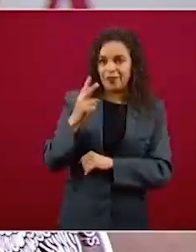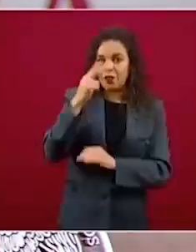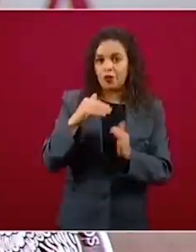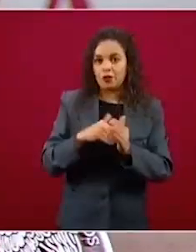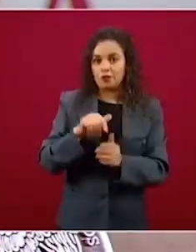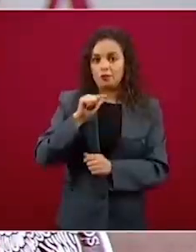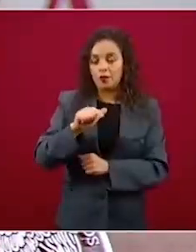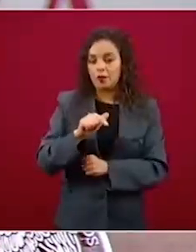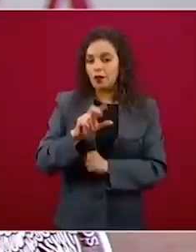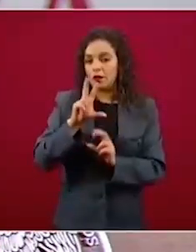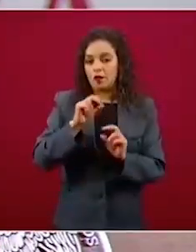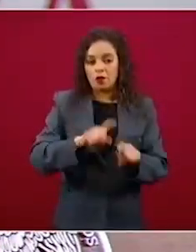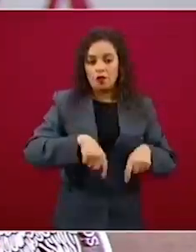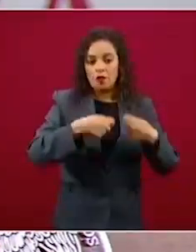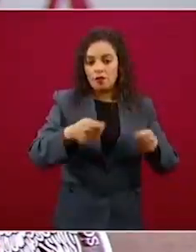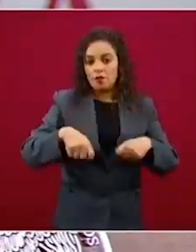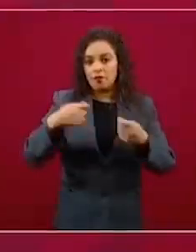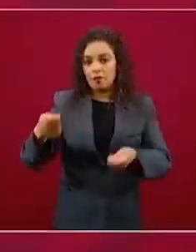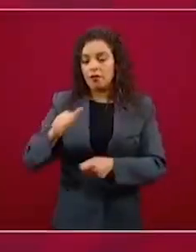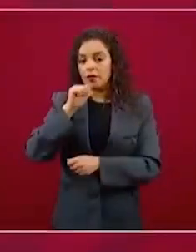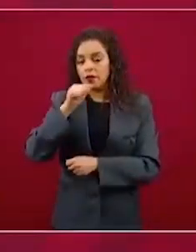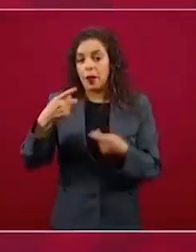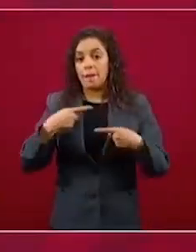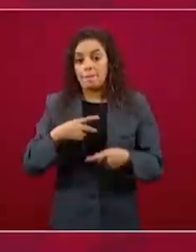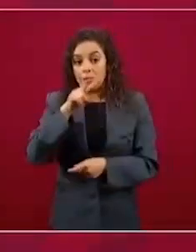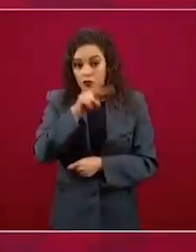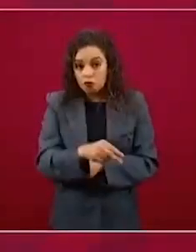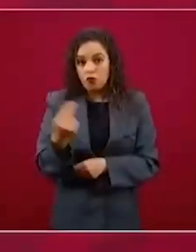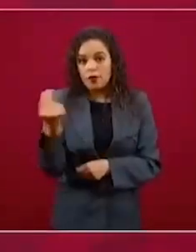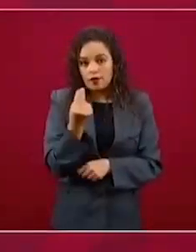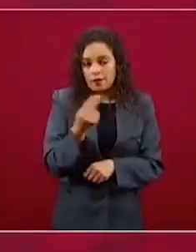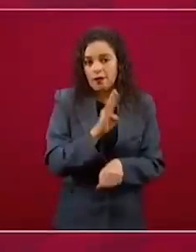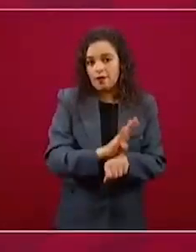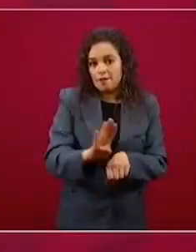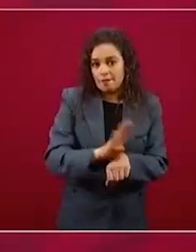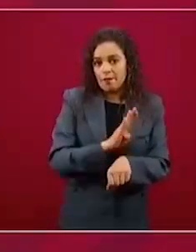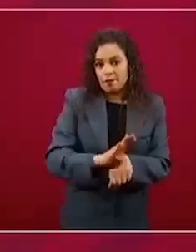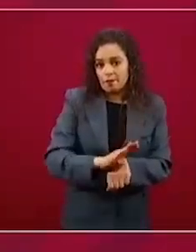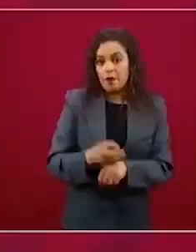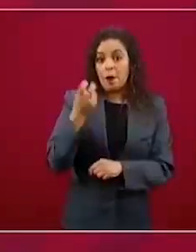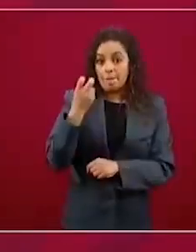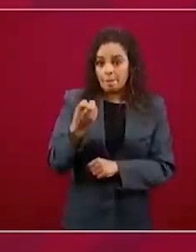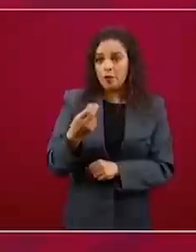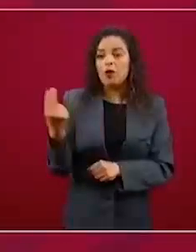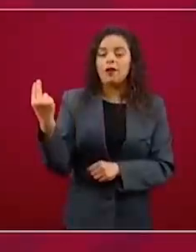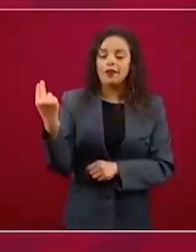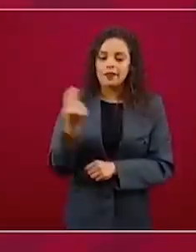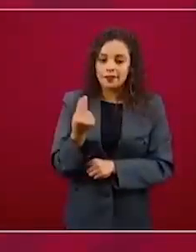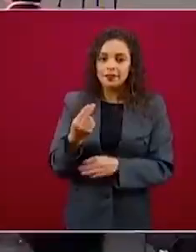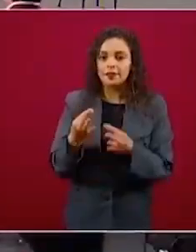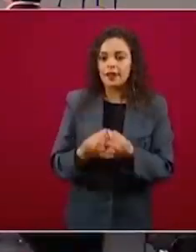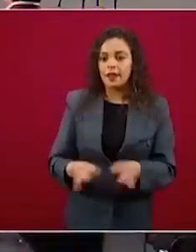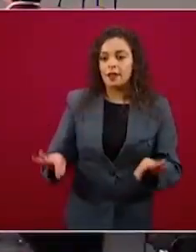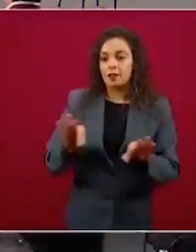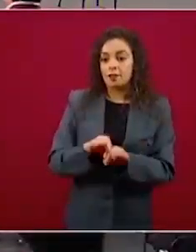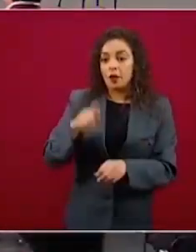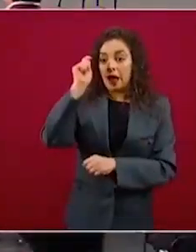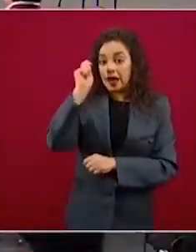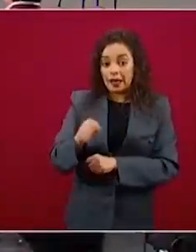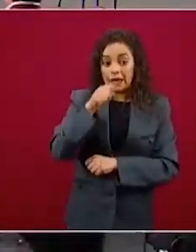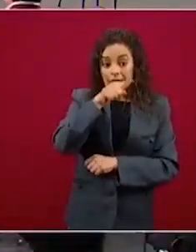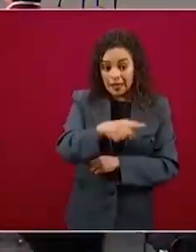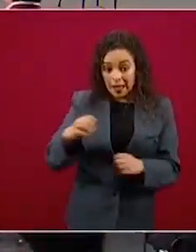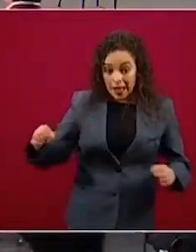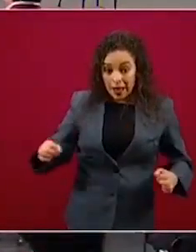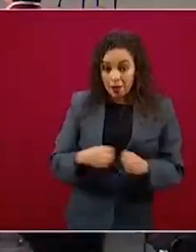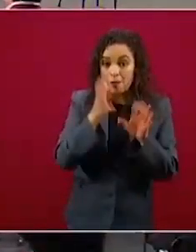beneficiarios. Lo que nosotros estamos procurando y estamos empeñados es, uno, que lo que se declare en emergencia o en desastre realmente lo